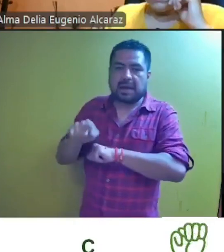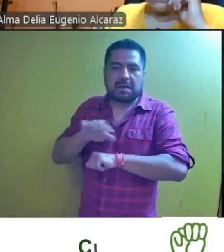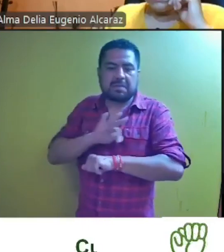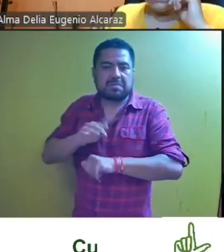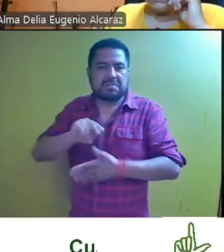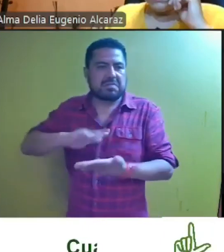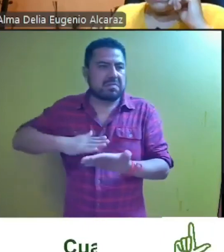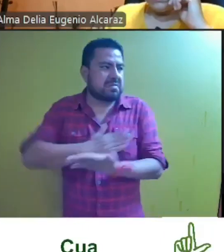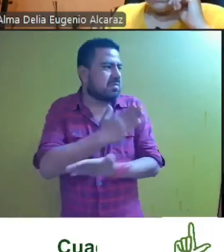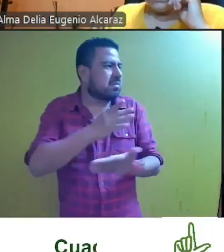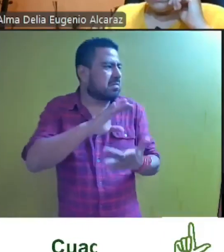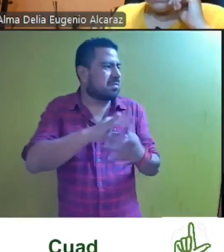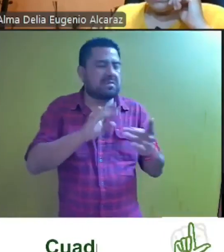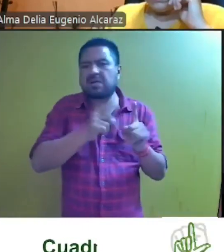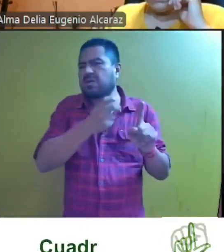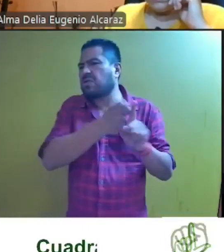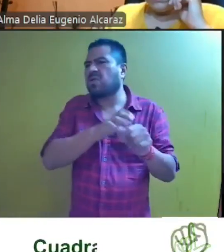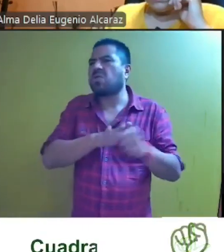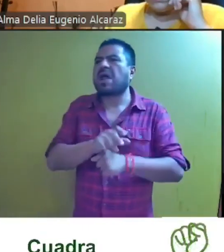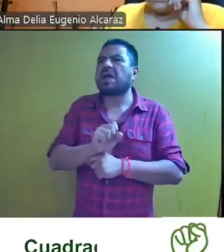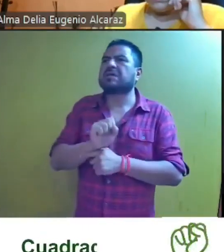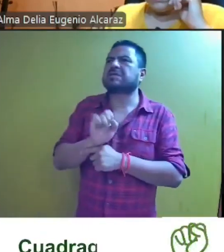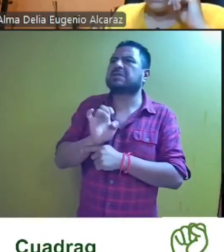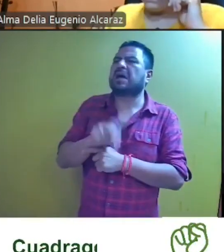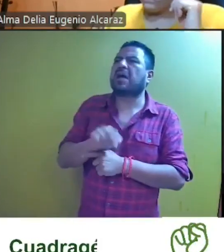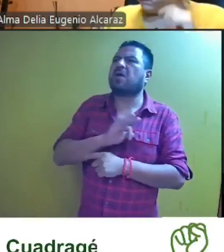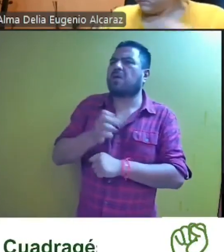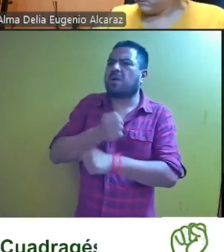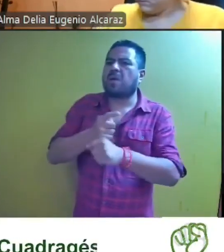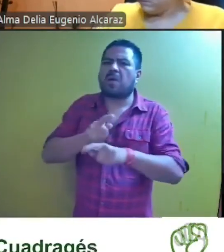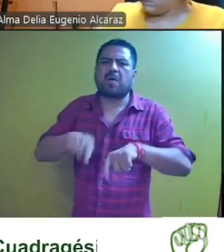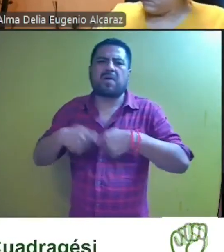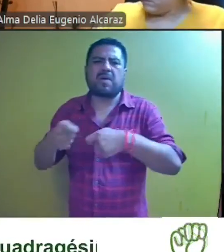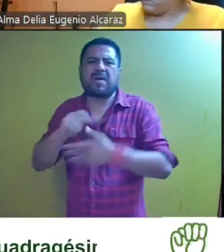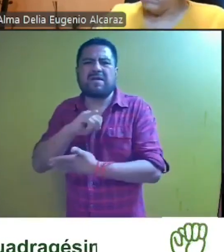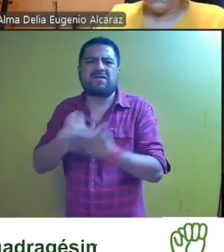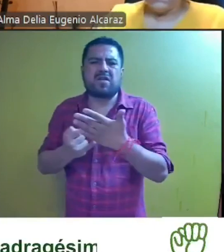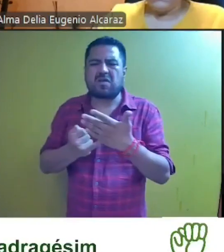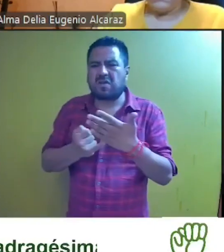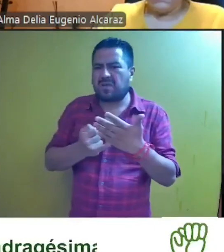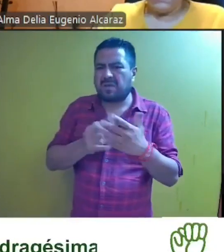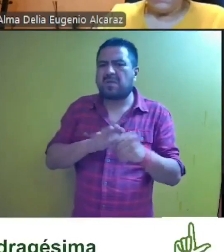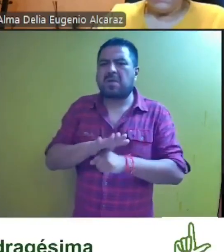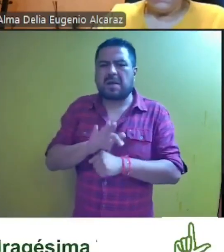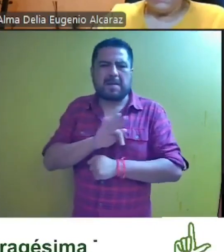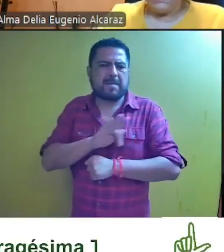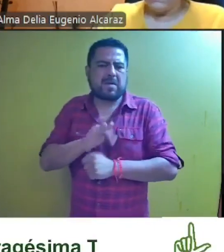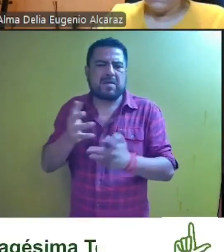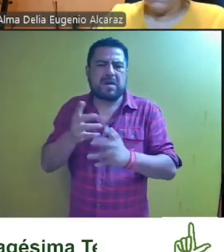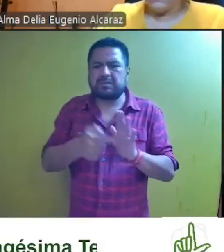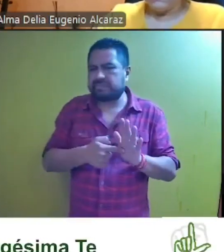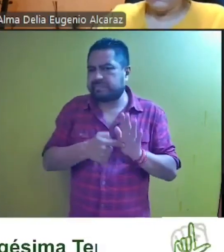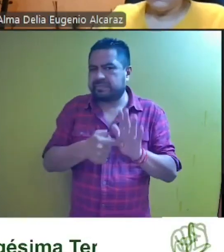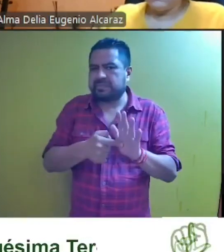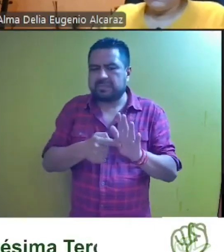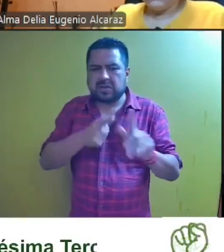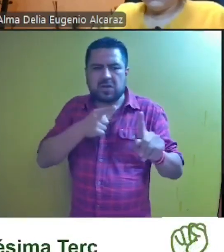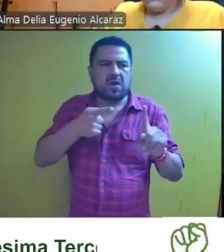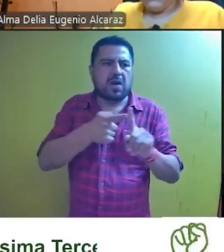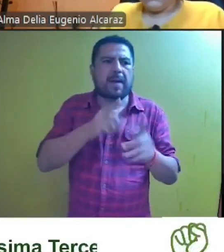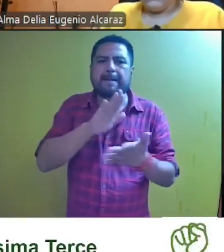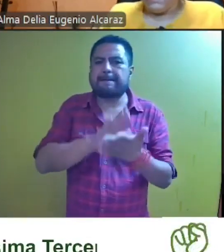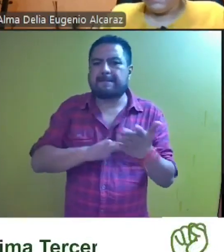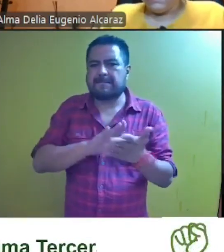infundados sus planteamientos sin que le diera la oportunidad de conocer el informe justificado y poder realizar sus manifestaciones y objetar los